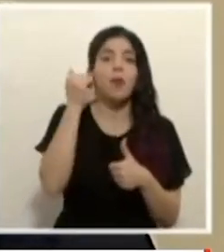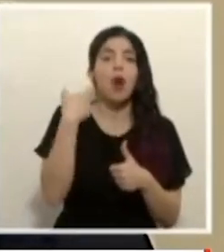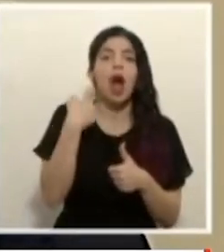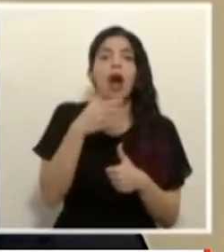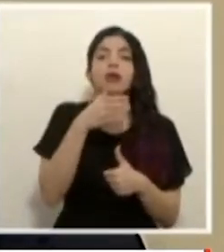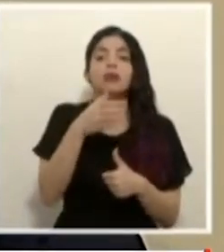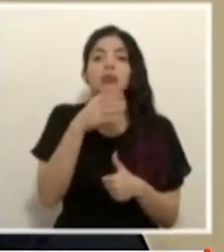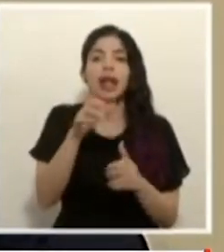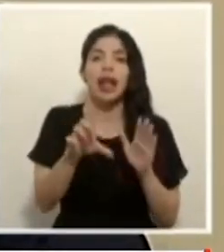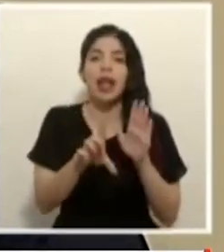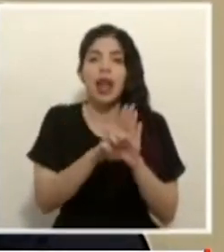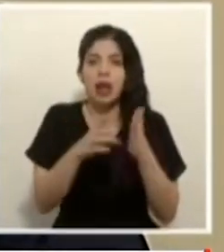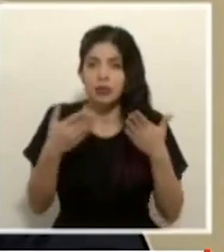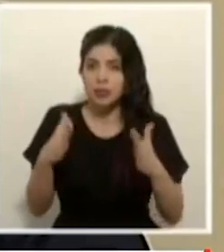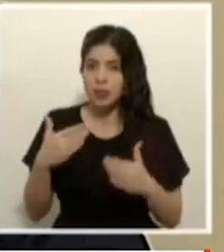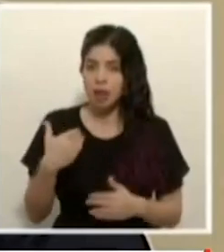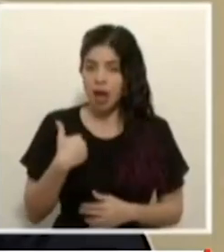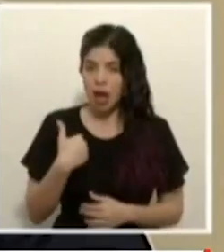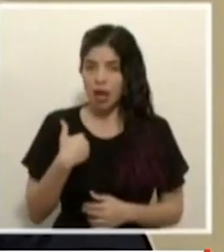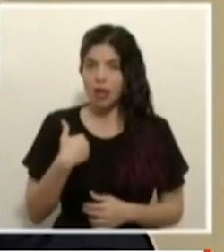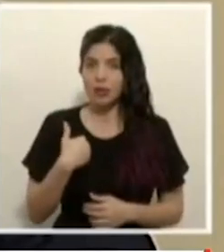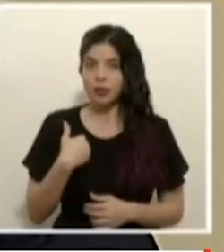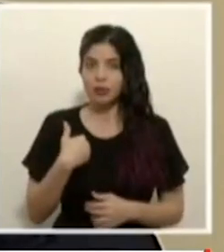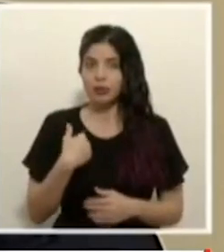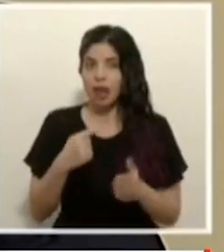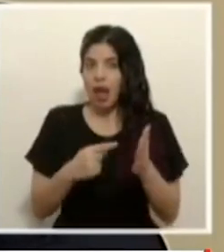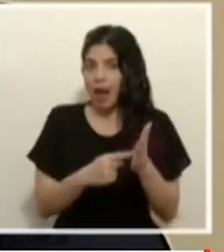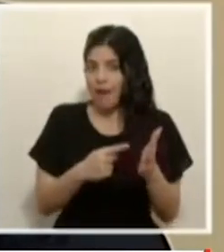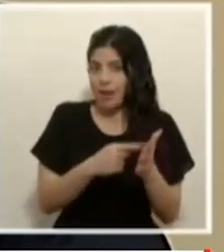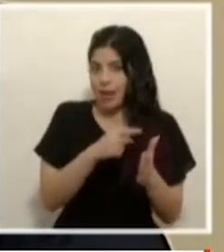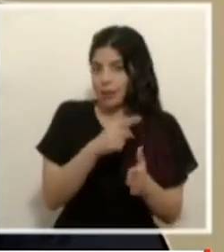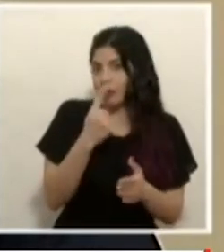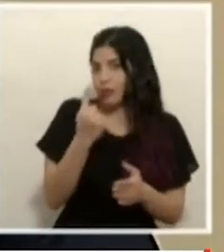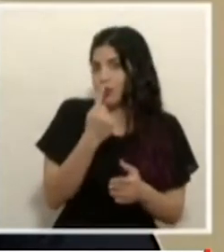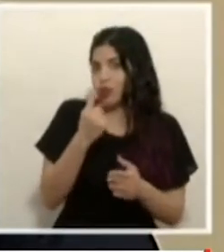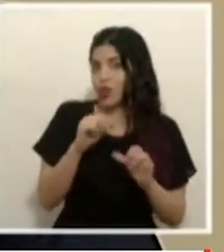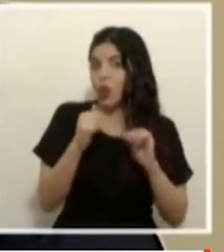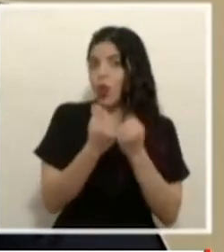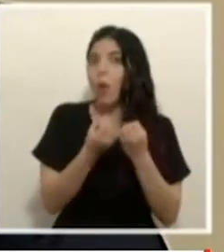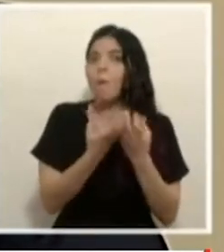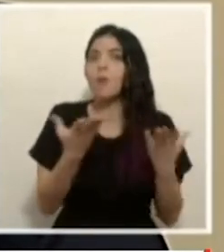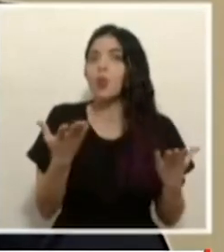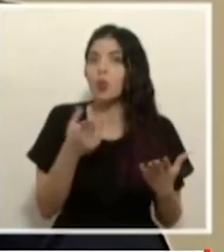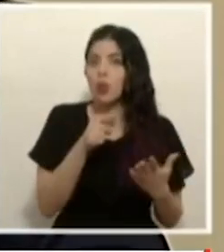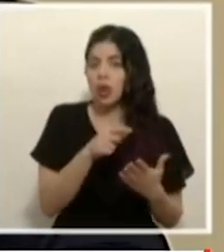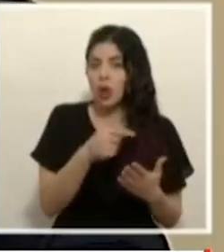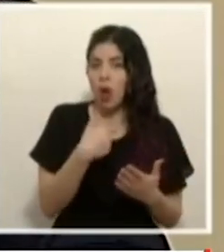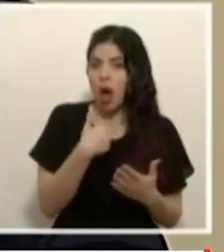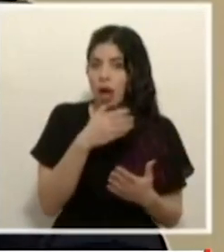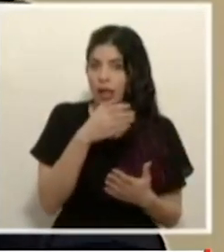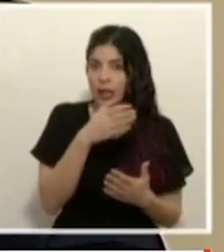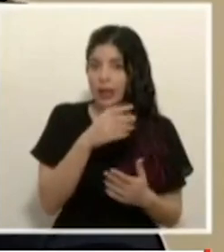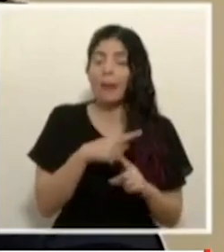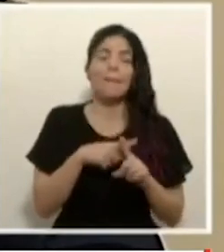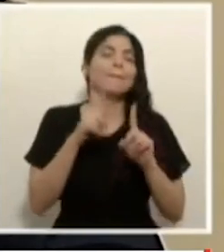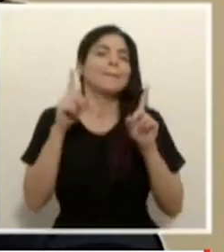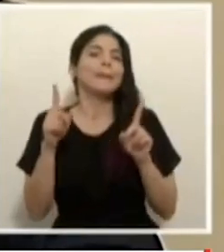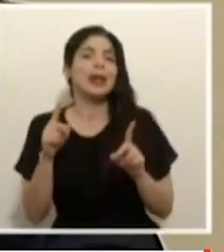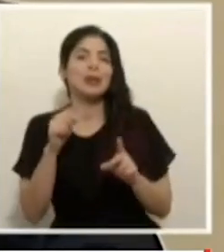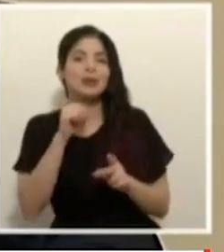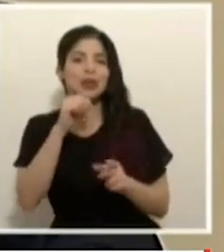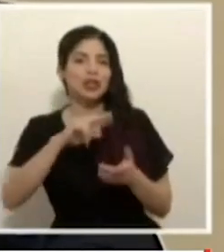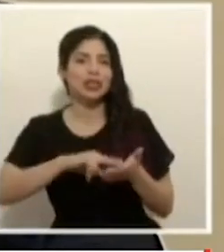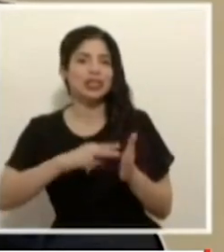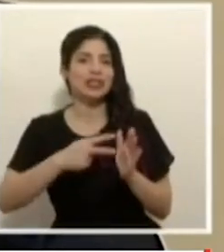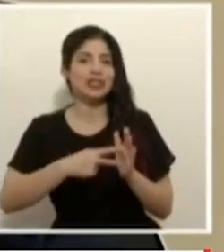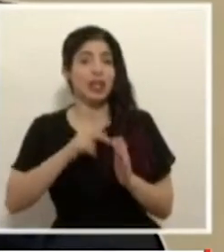legales en algunos casos para solo el sector público de las otras pero no es que el